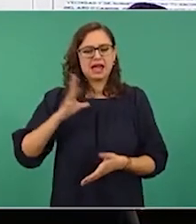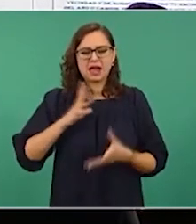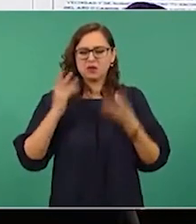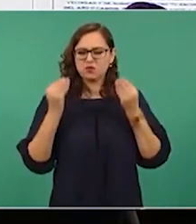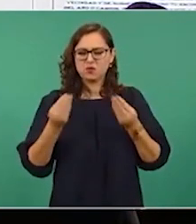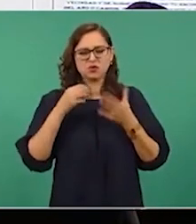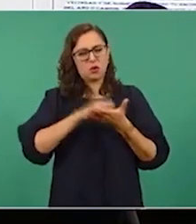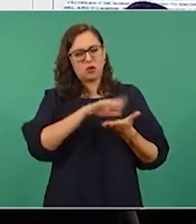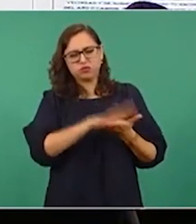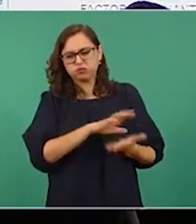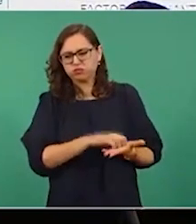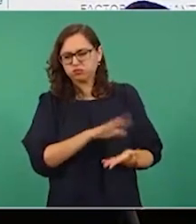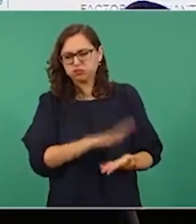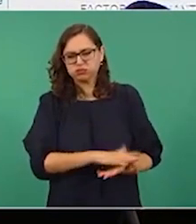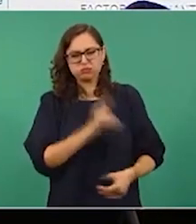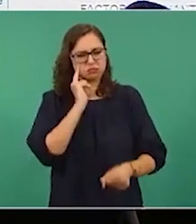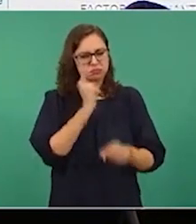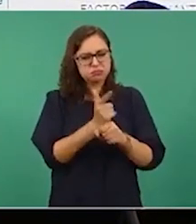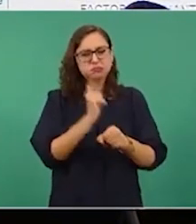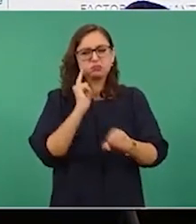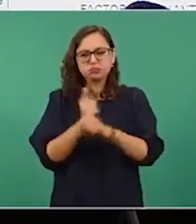periodistas. Siguiente.